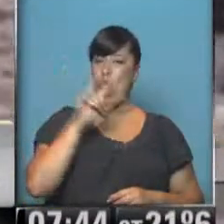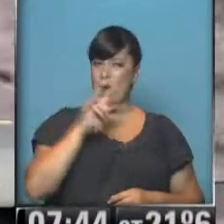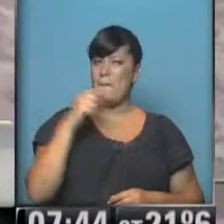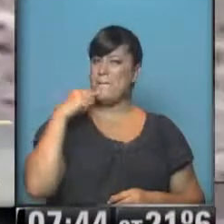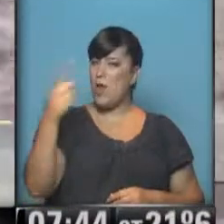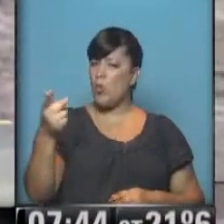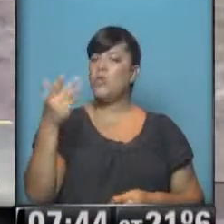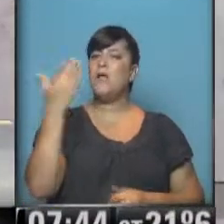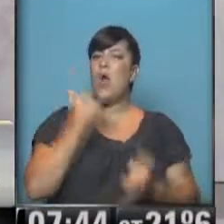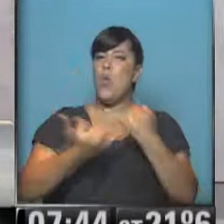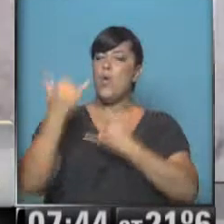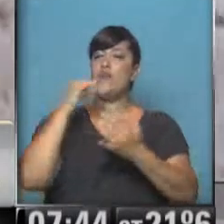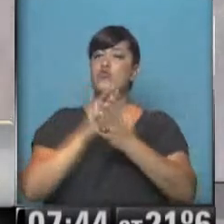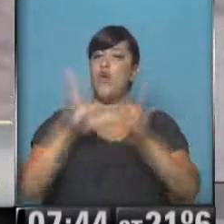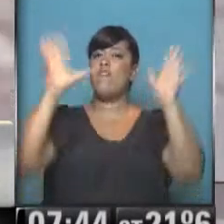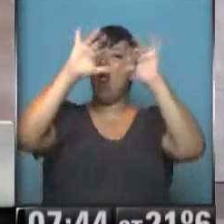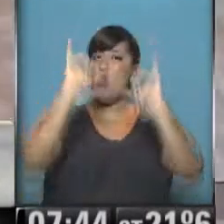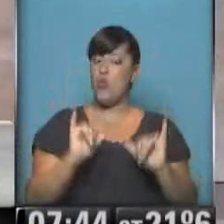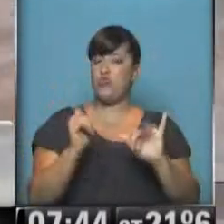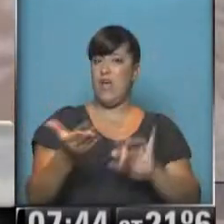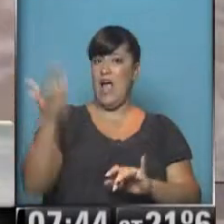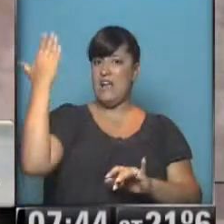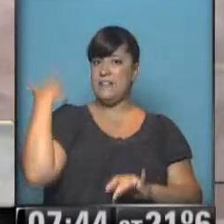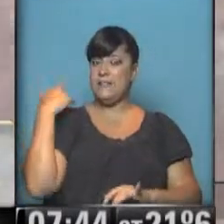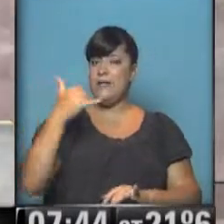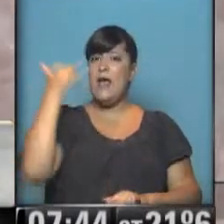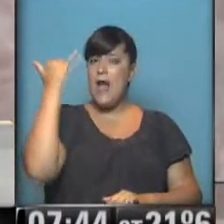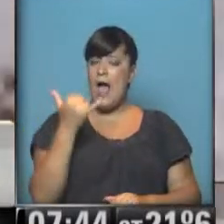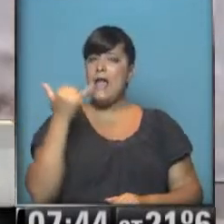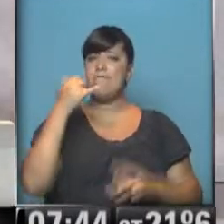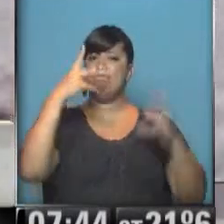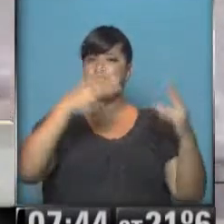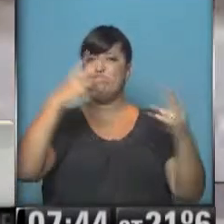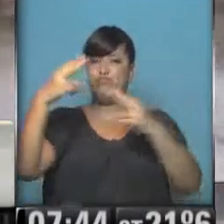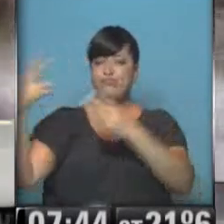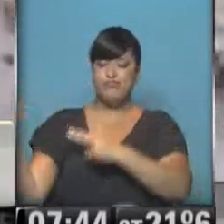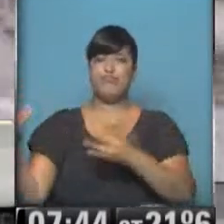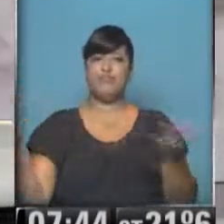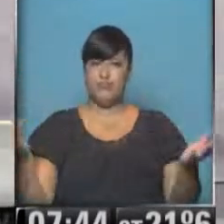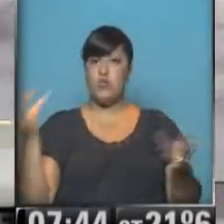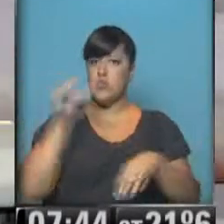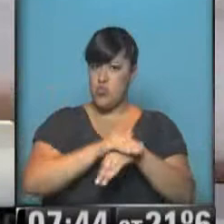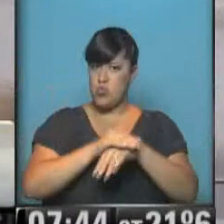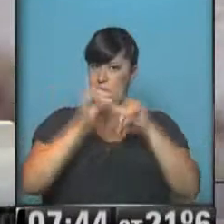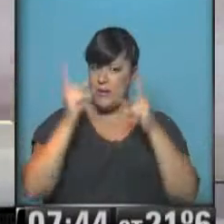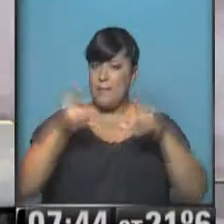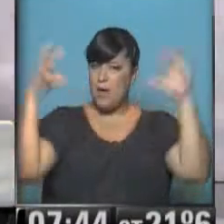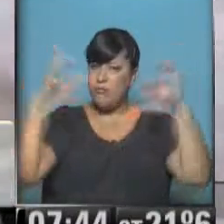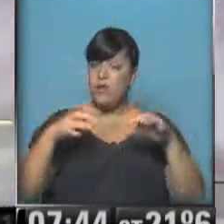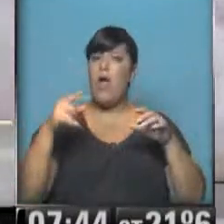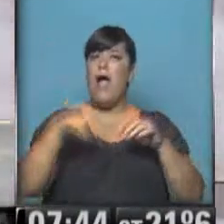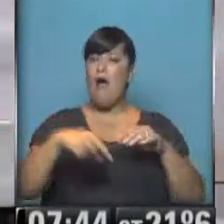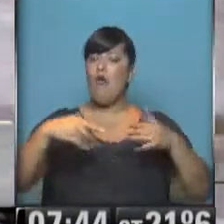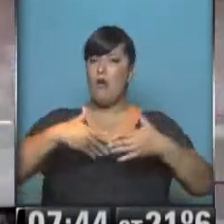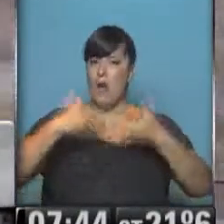ahora del servicio eléctrico. Desde el día de ayer se reportaban algunas localidades a oscuras, por supuesto, por el mismo temporal. ¿Eso cambió?